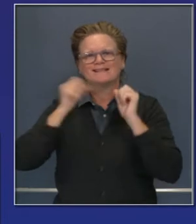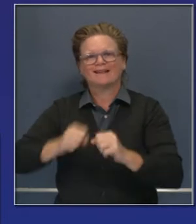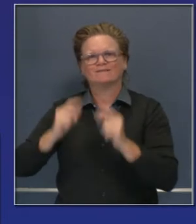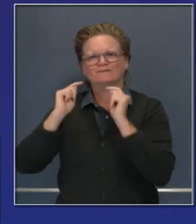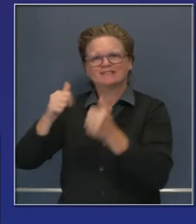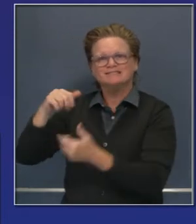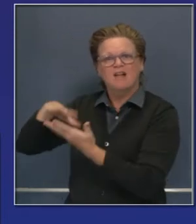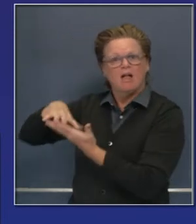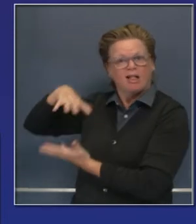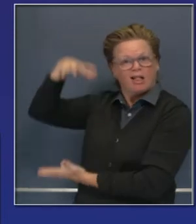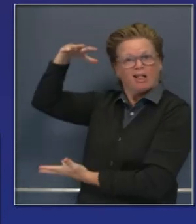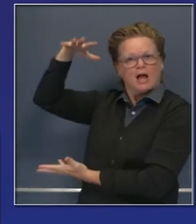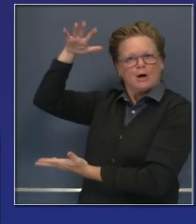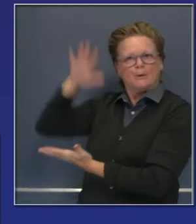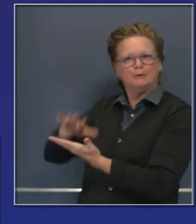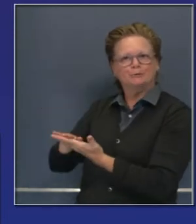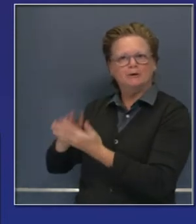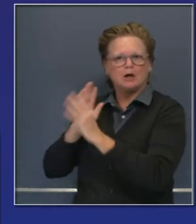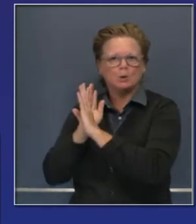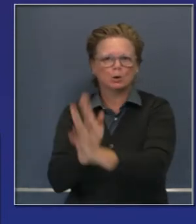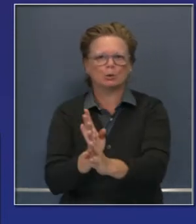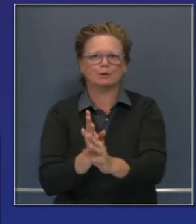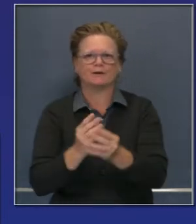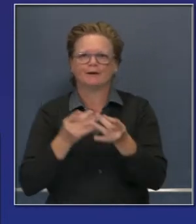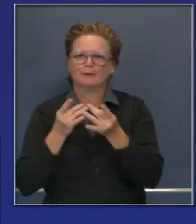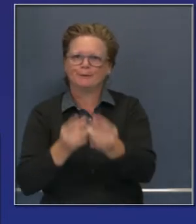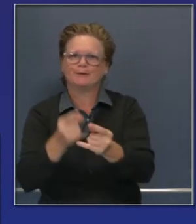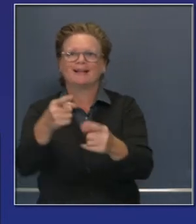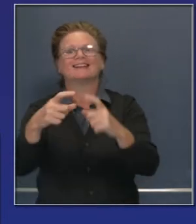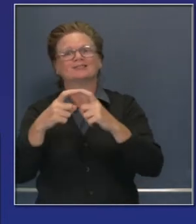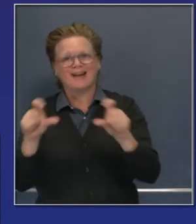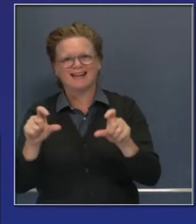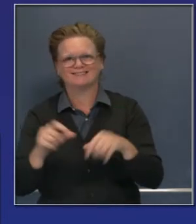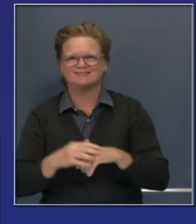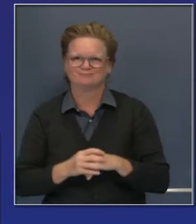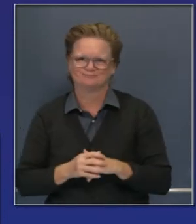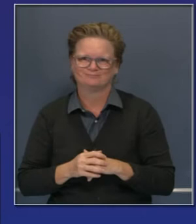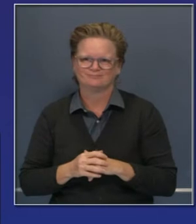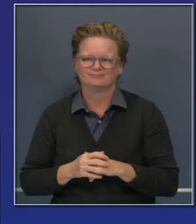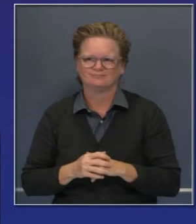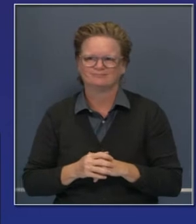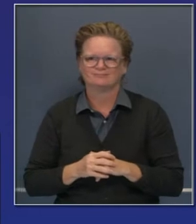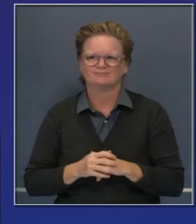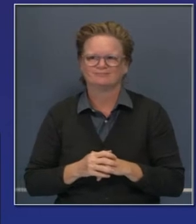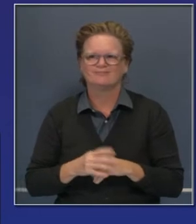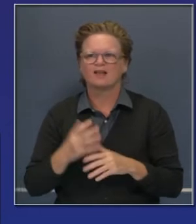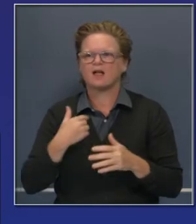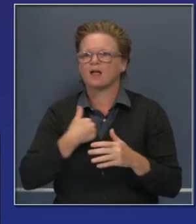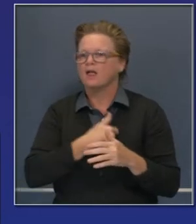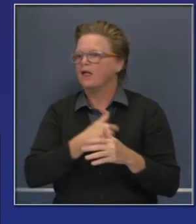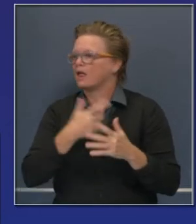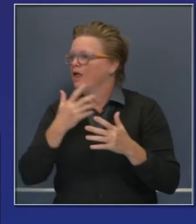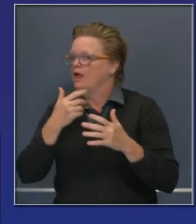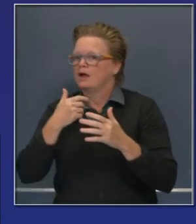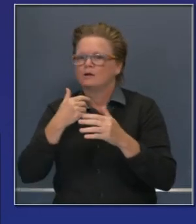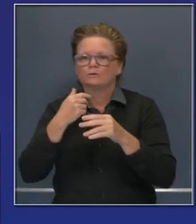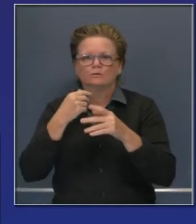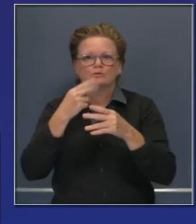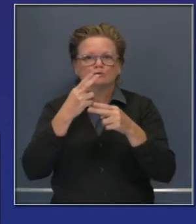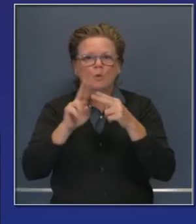clientes. El objetivo es evidente, reducir el retraso y el crecimiento del retraso. Tenemos